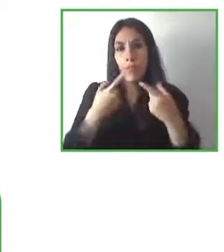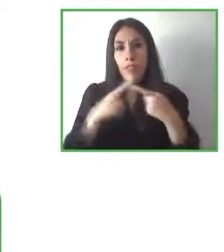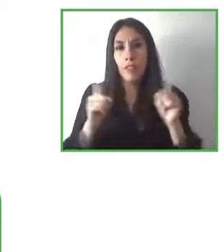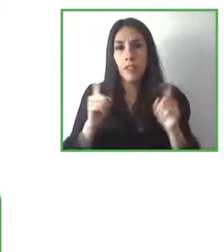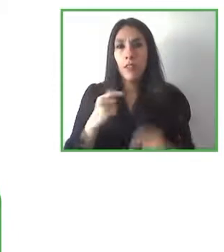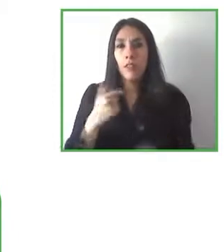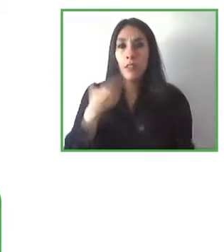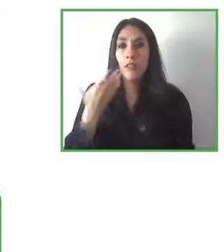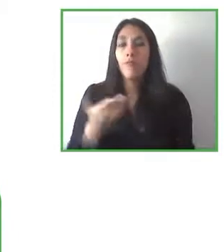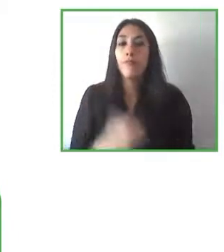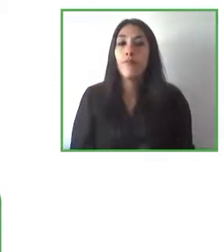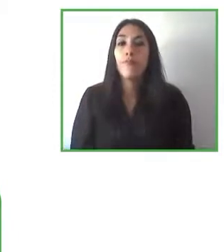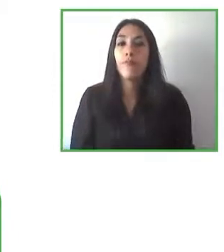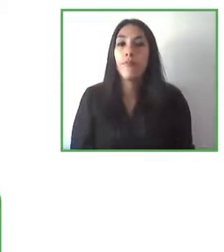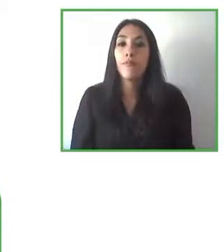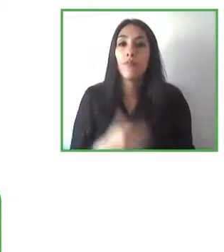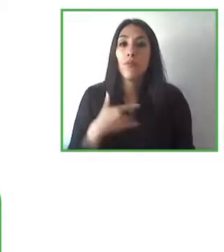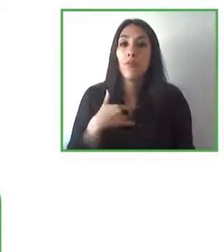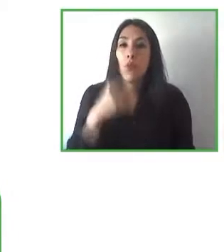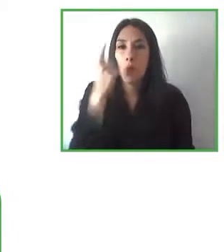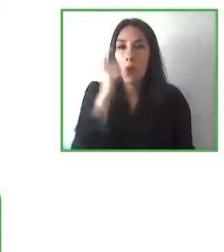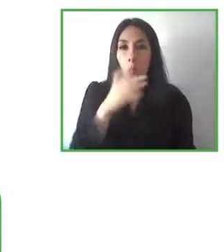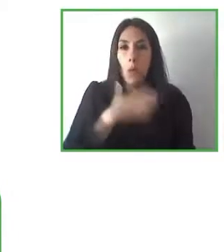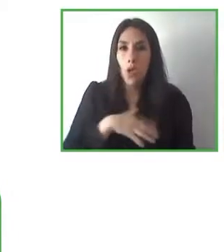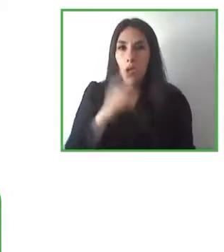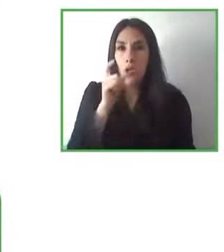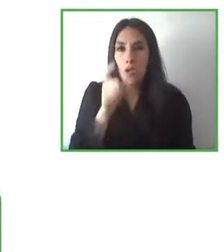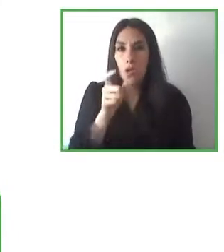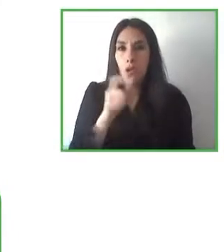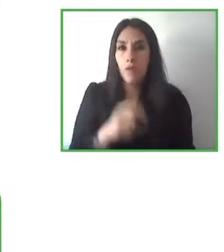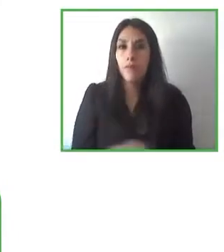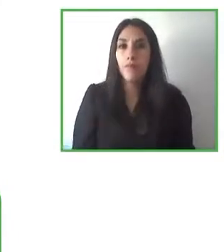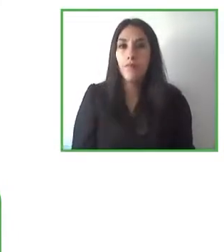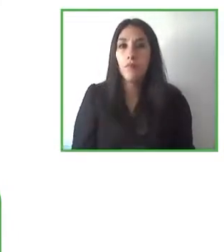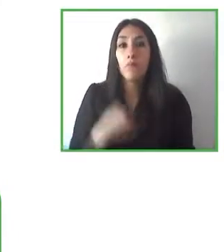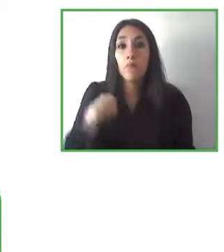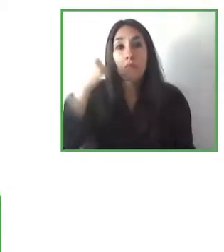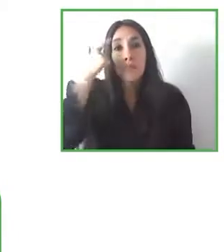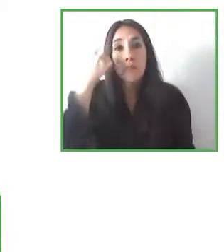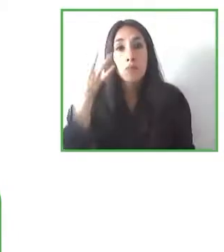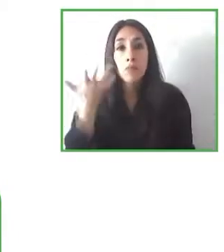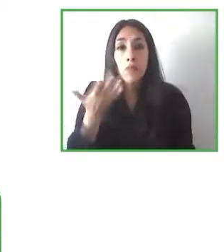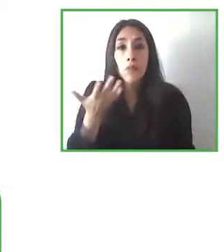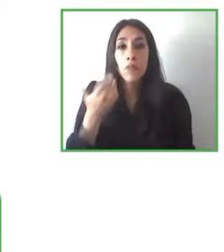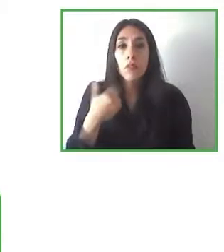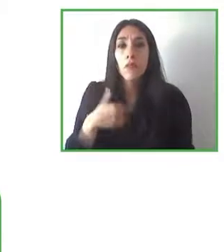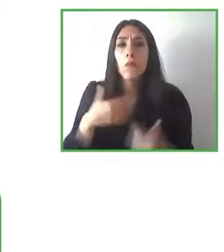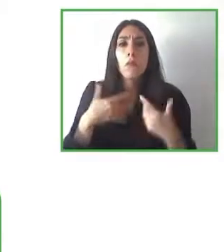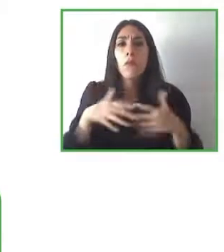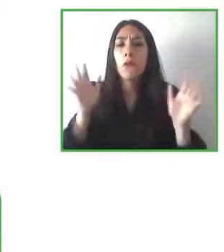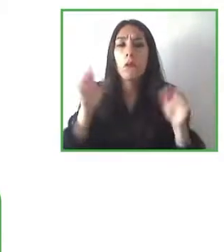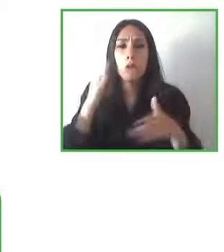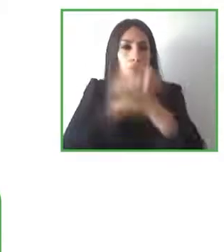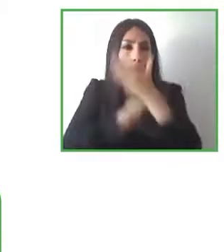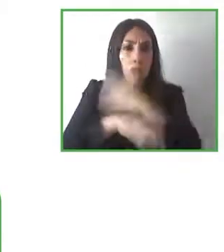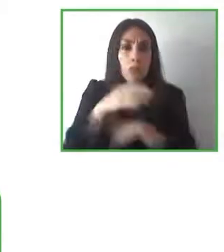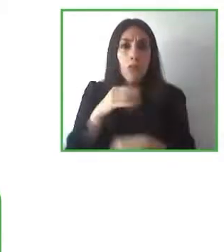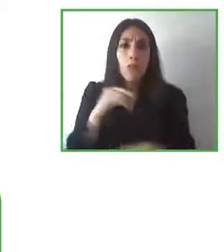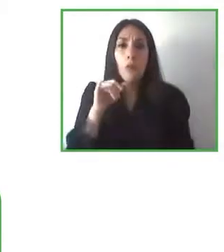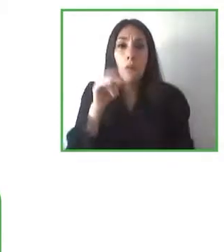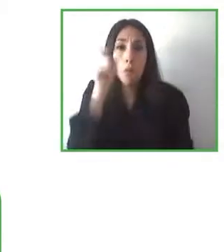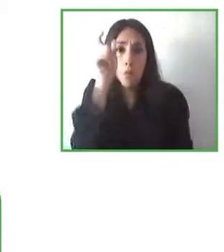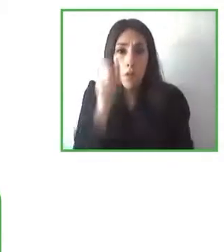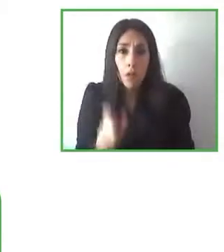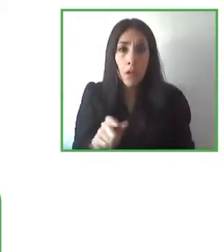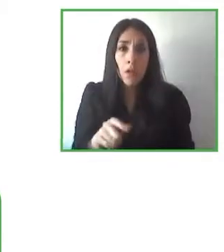yo creo que aplica a cualquier tipo de discapacidad pero incluso yo la extendería también a las personas mayores y a otros tipos